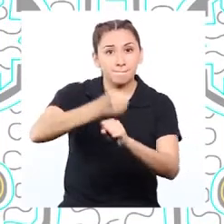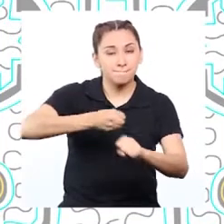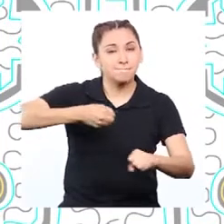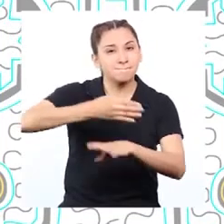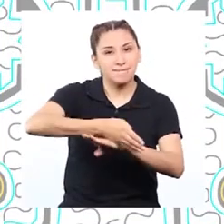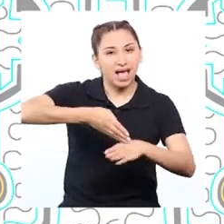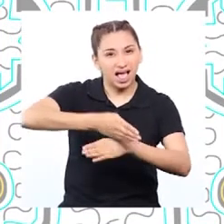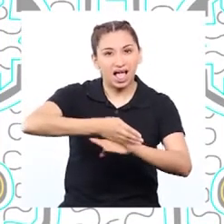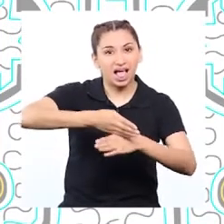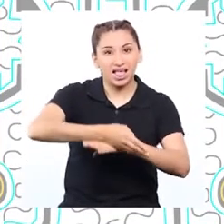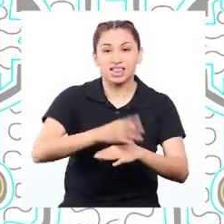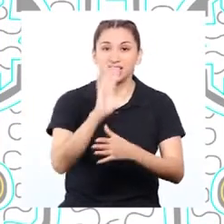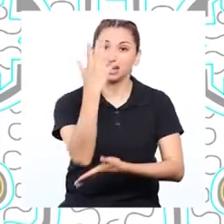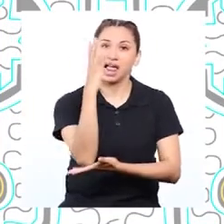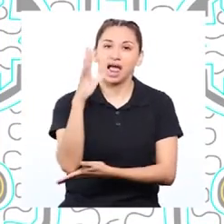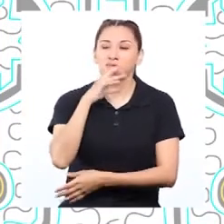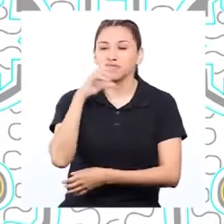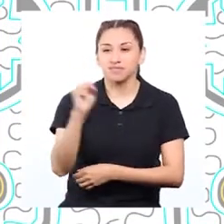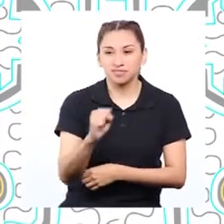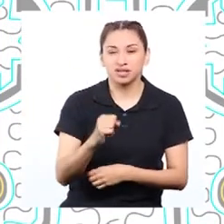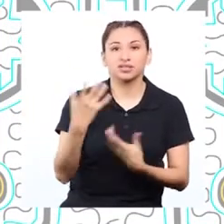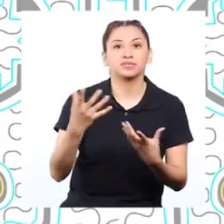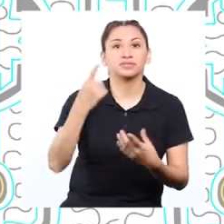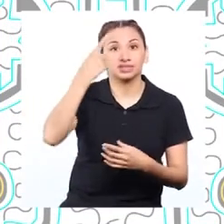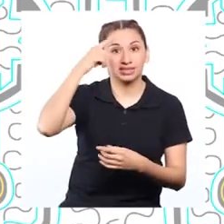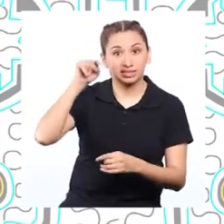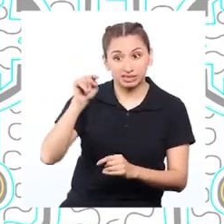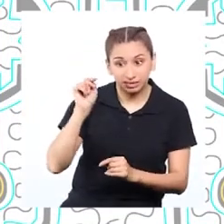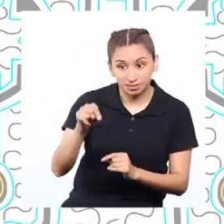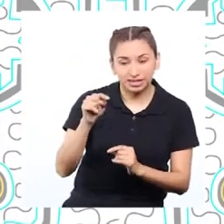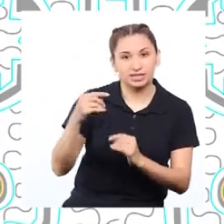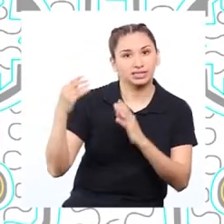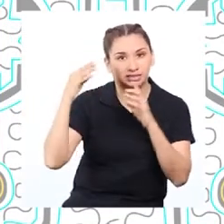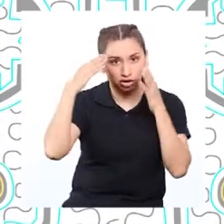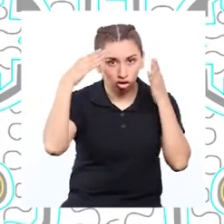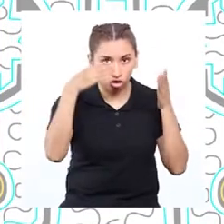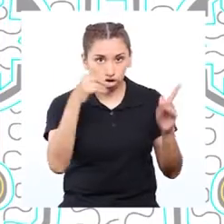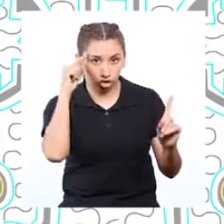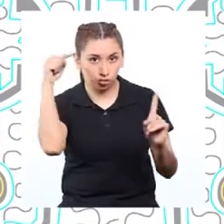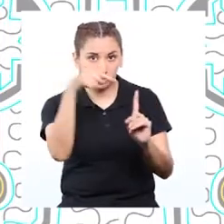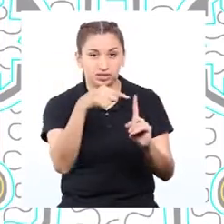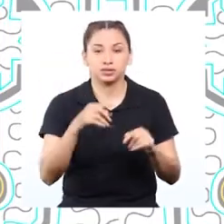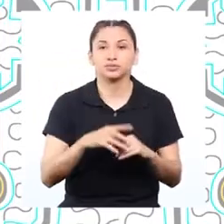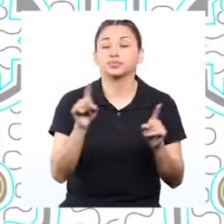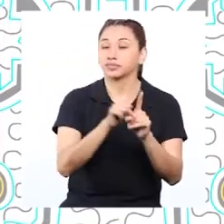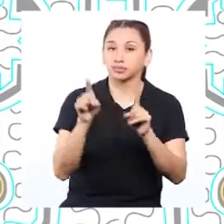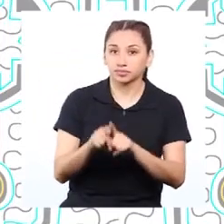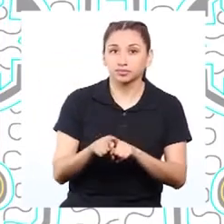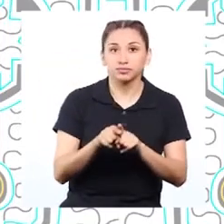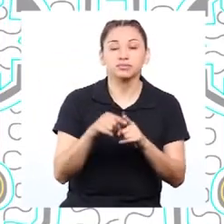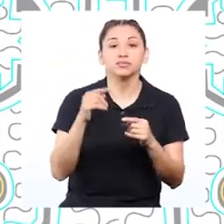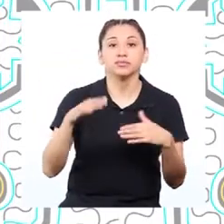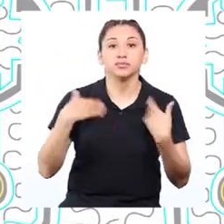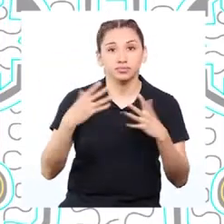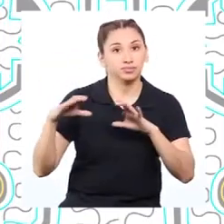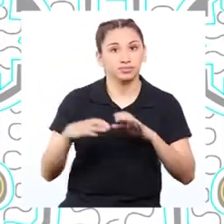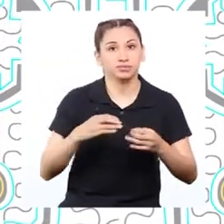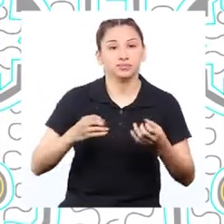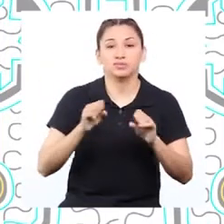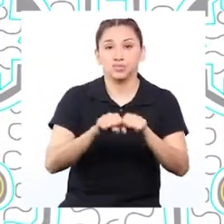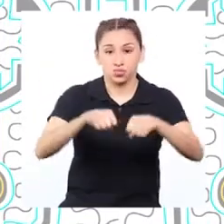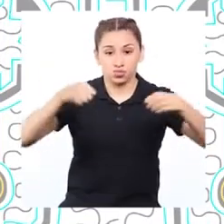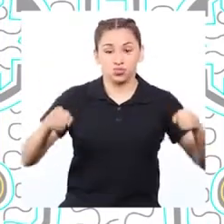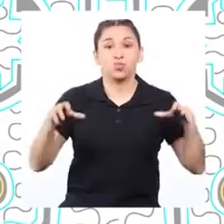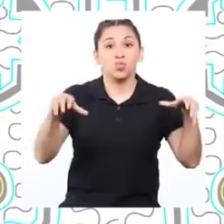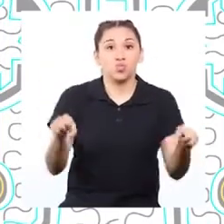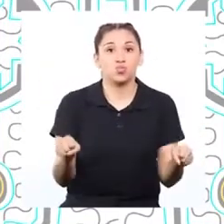árboles reforestados. Es decir, sembrados para ese fin. También se reciclan muebles de madera para hacer